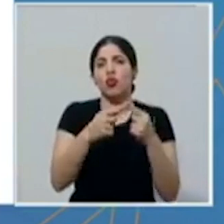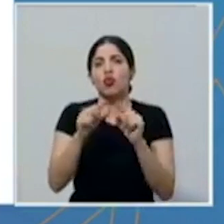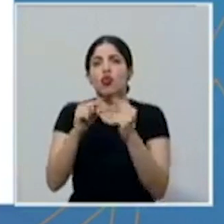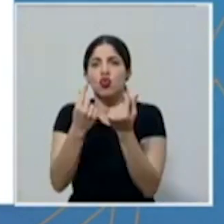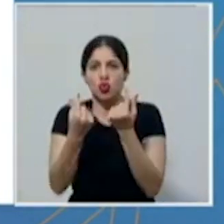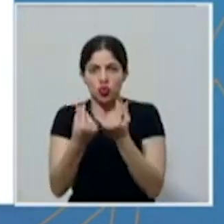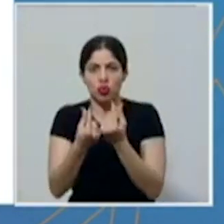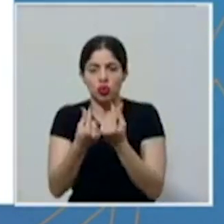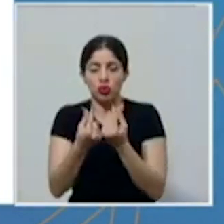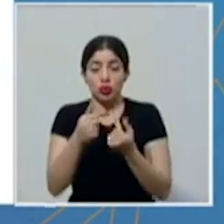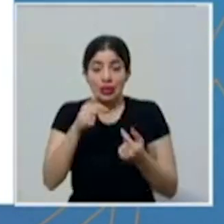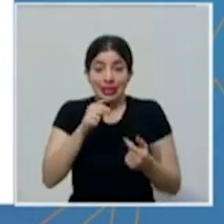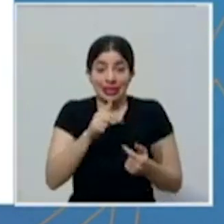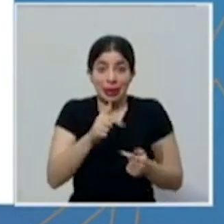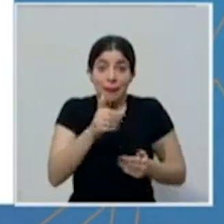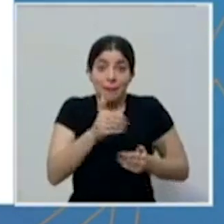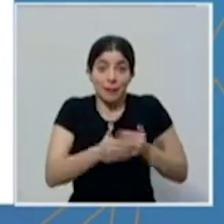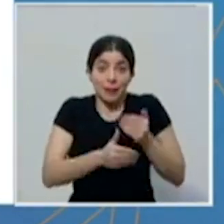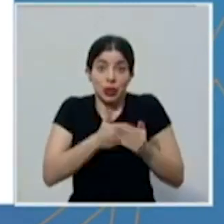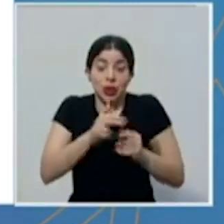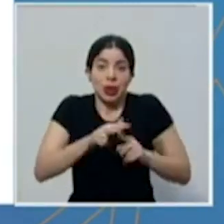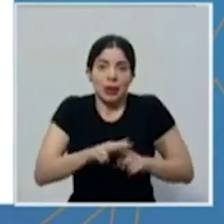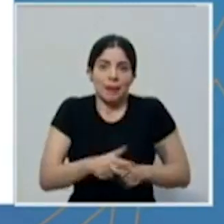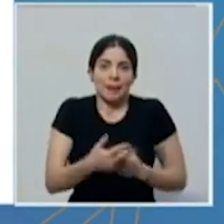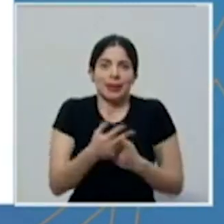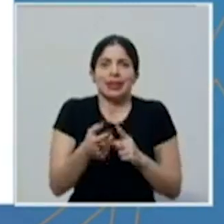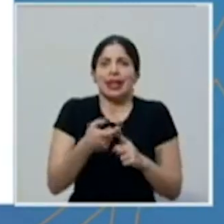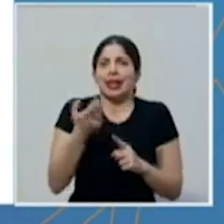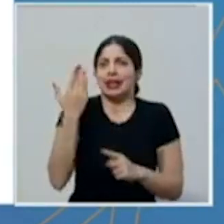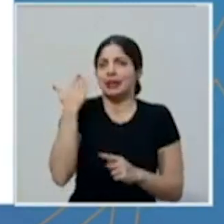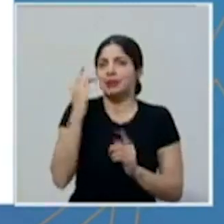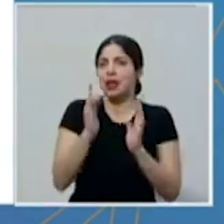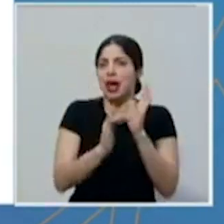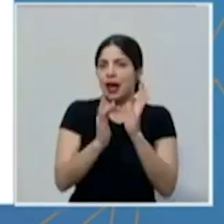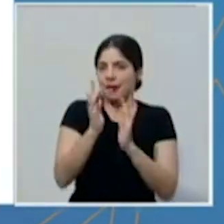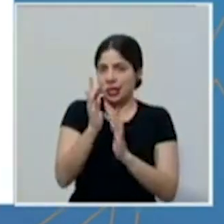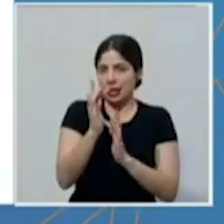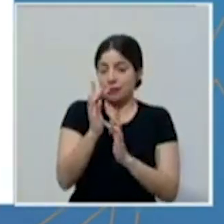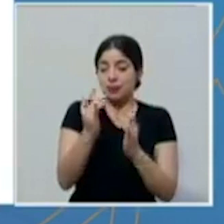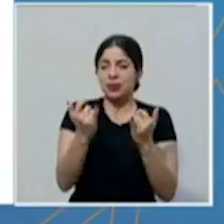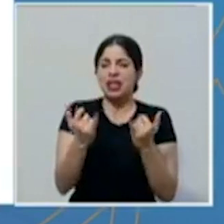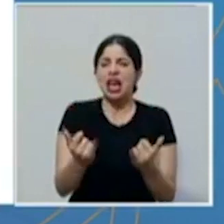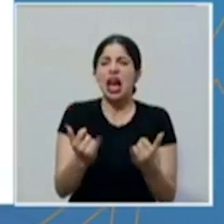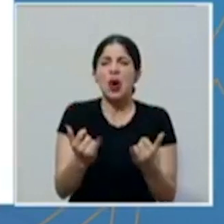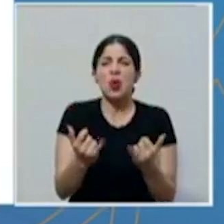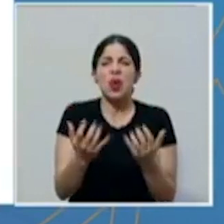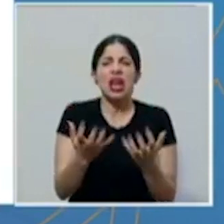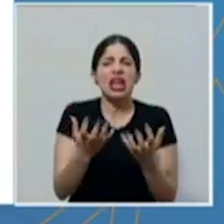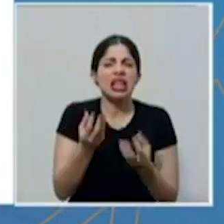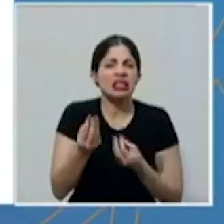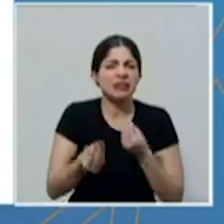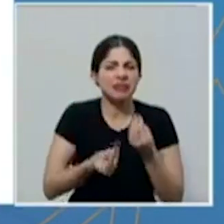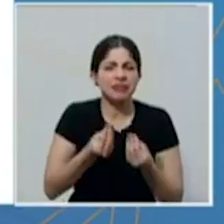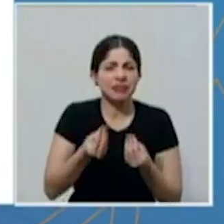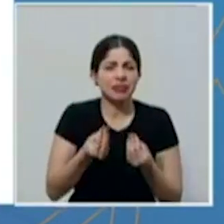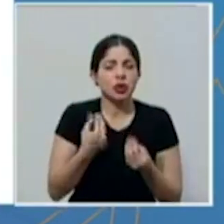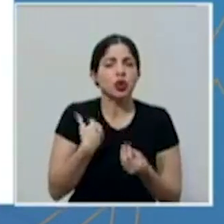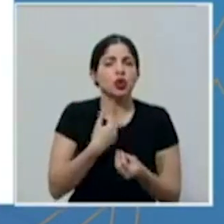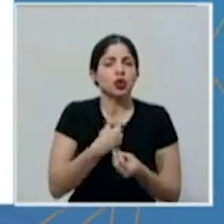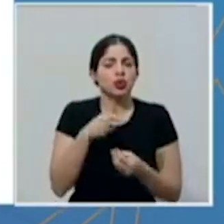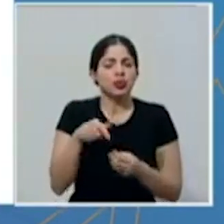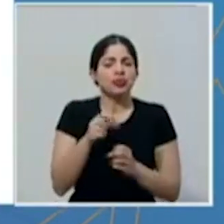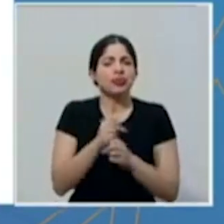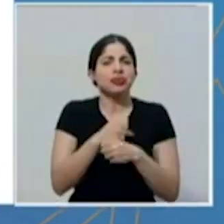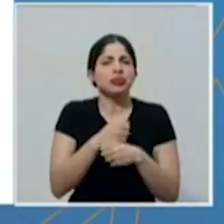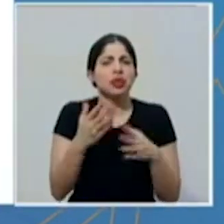Entonces, este proceso pues arrancó desde abril. Ahora, que quisiéramos, y lo hemos hecho muy a partir de